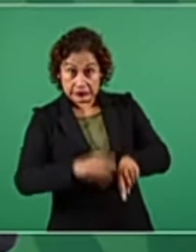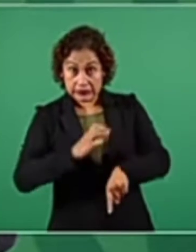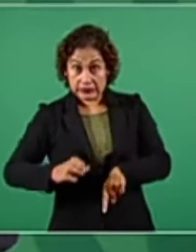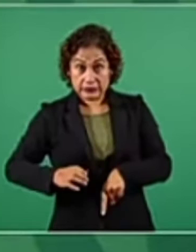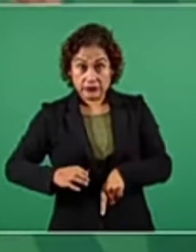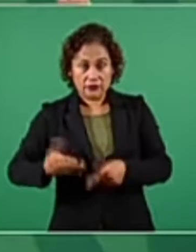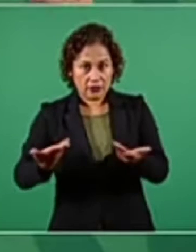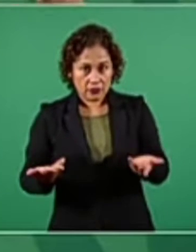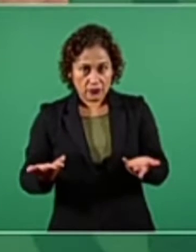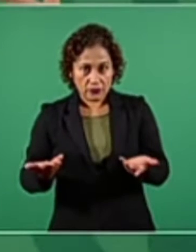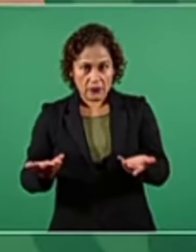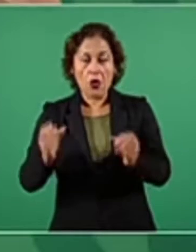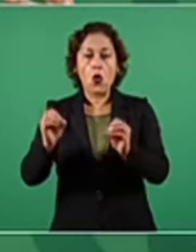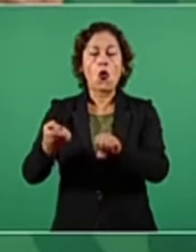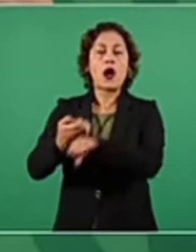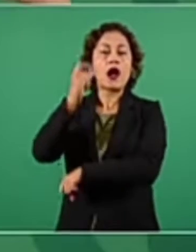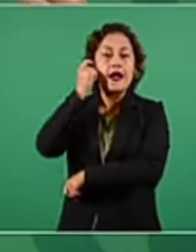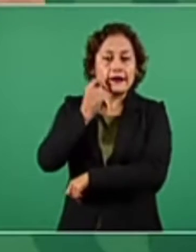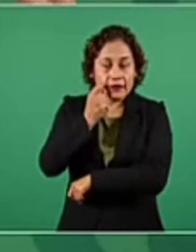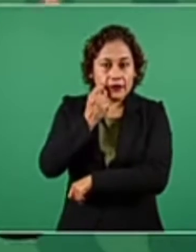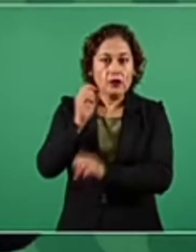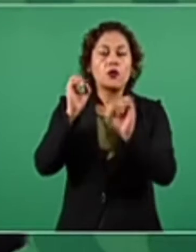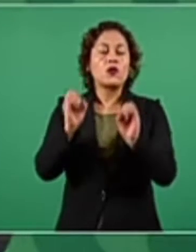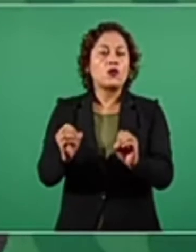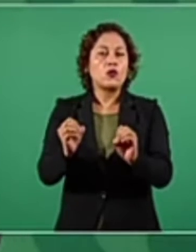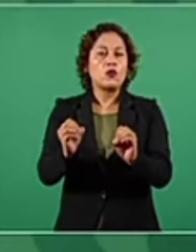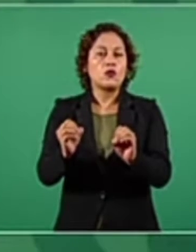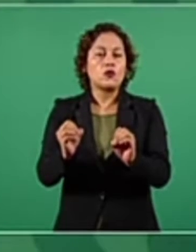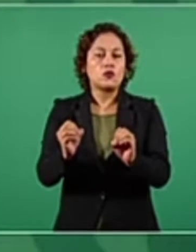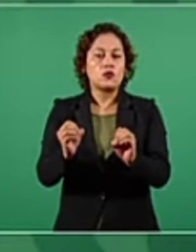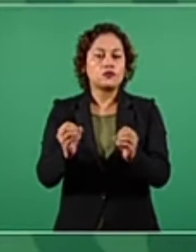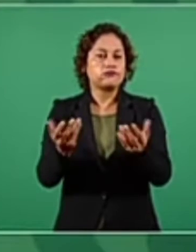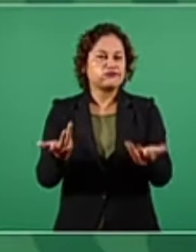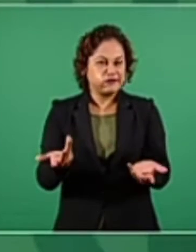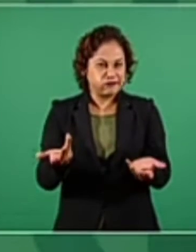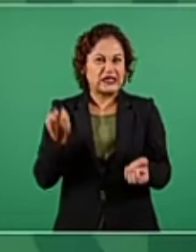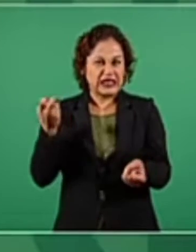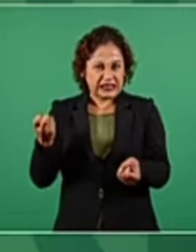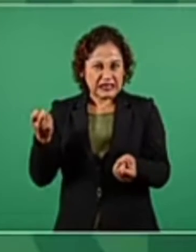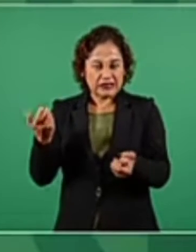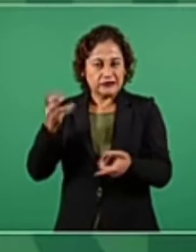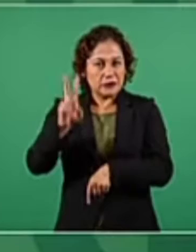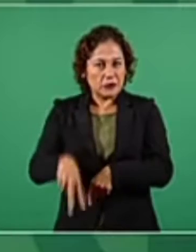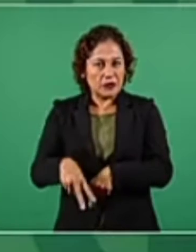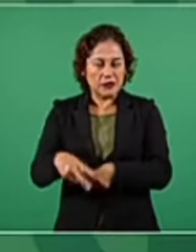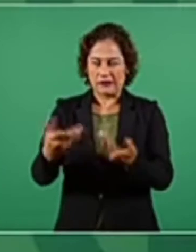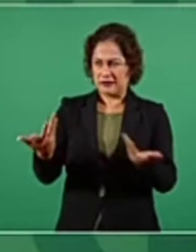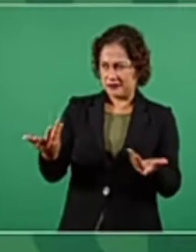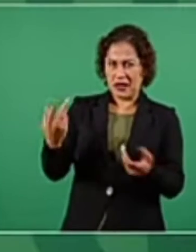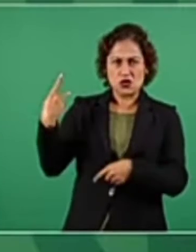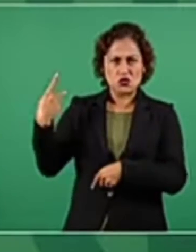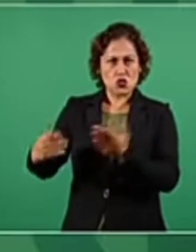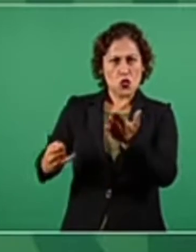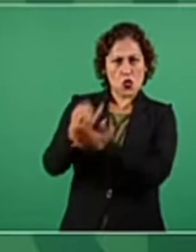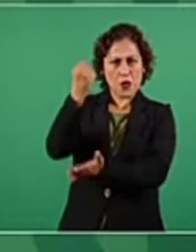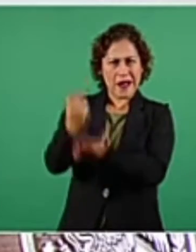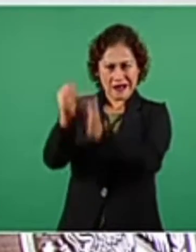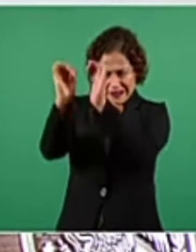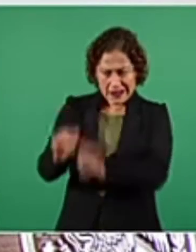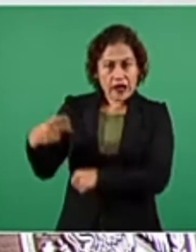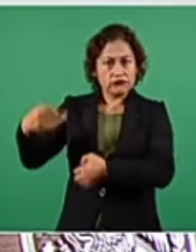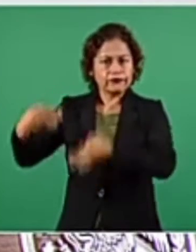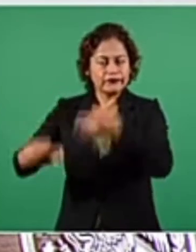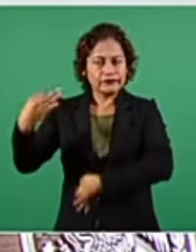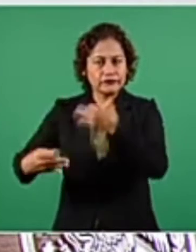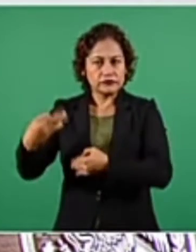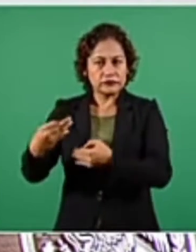con contradicciones evidentes en sus resoluciones. Primero